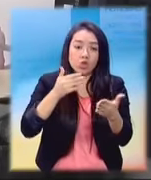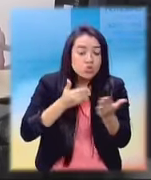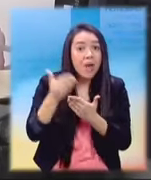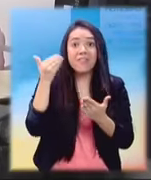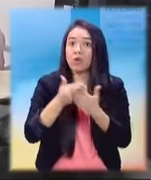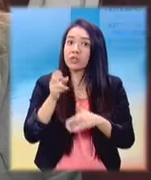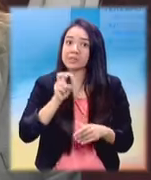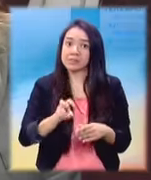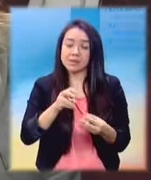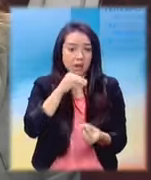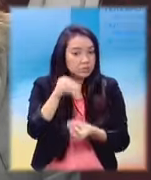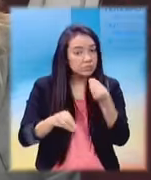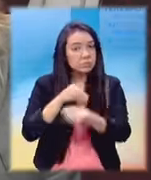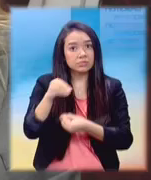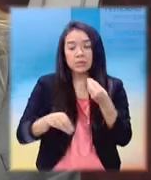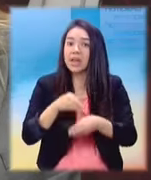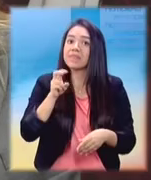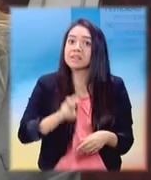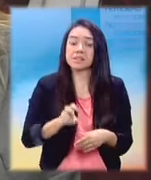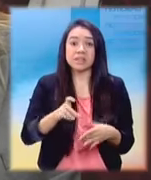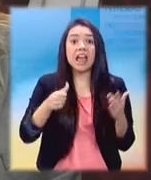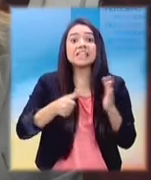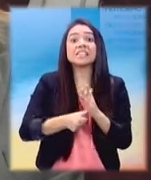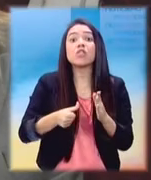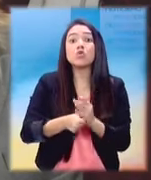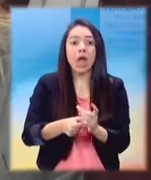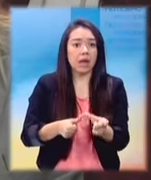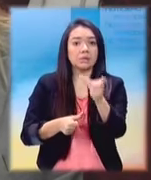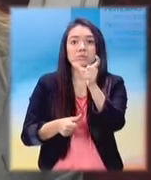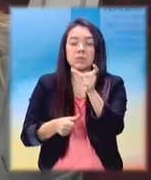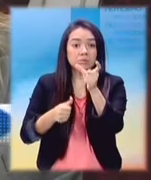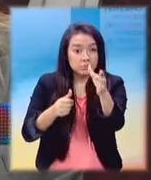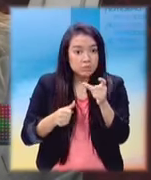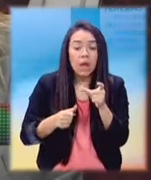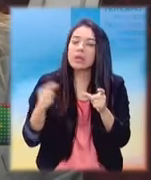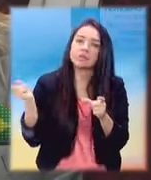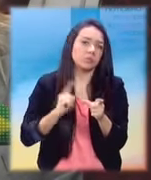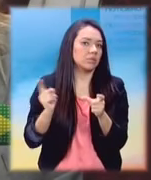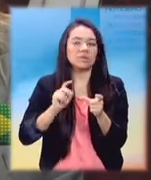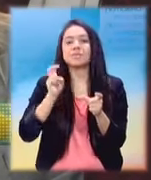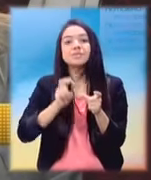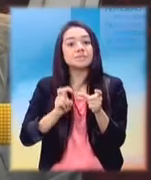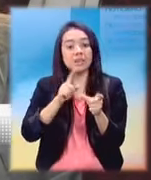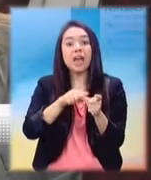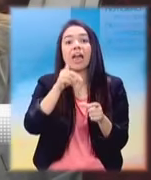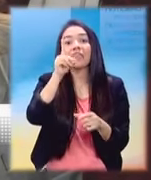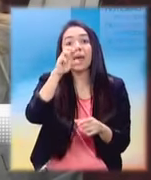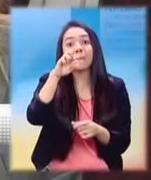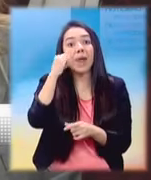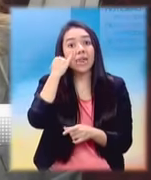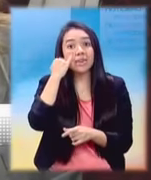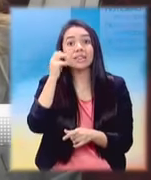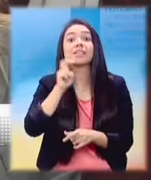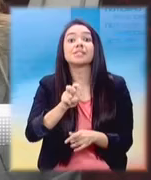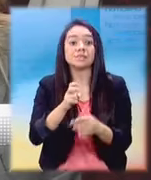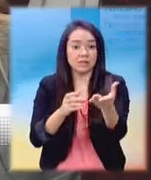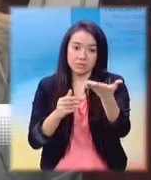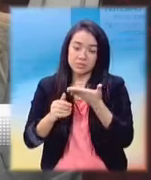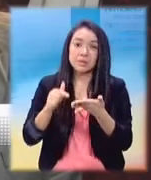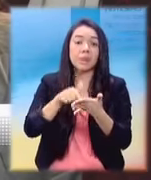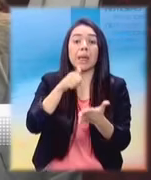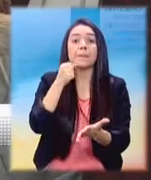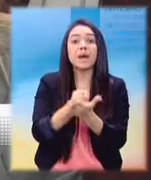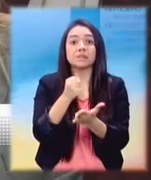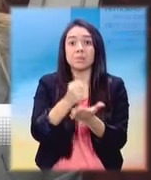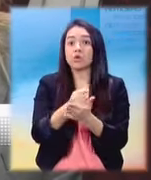Ya que no están aceptando ni la cédula de vecindad, ni la partida de nacimiento, ni el pasaporte vencido.